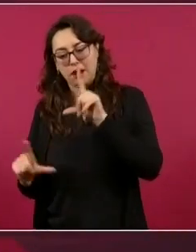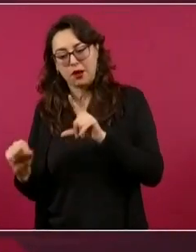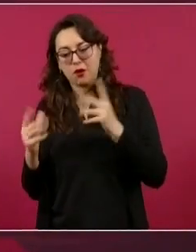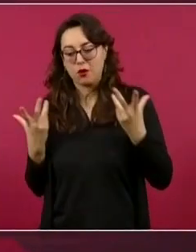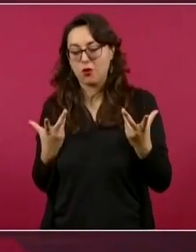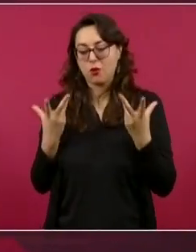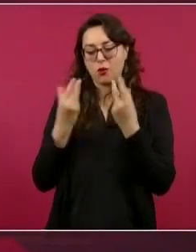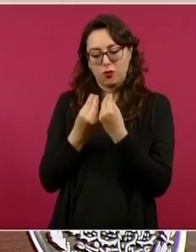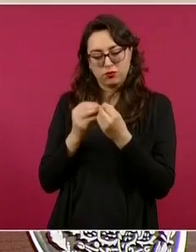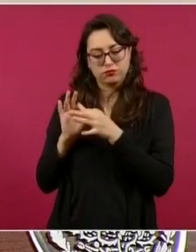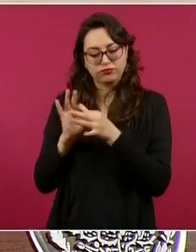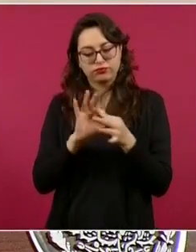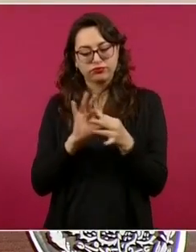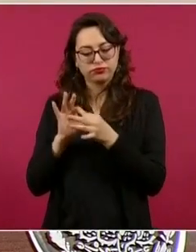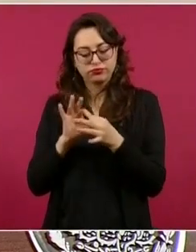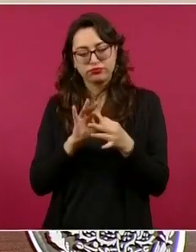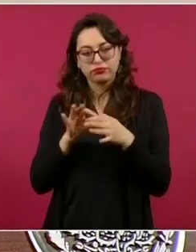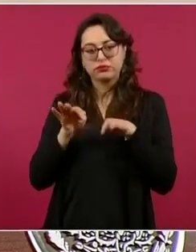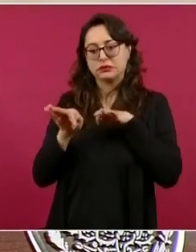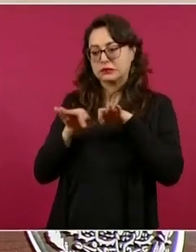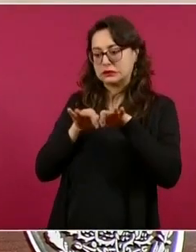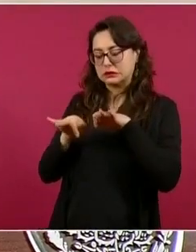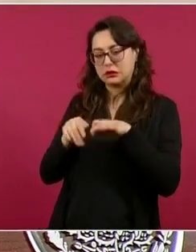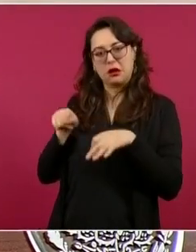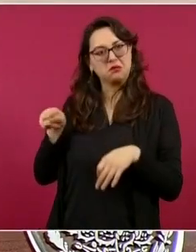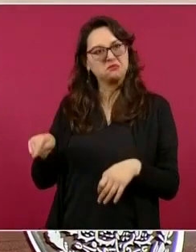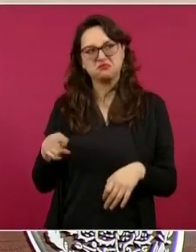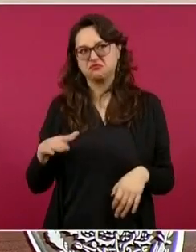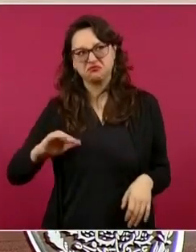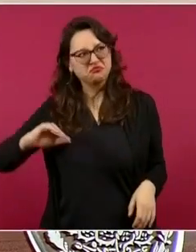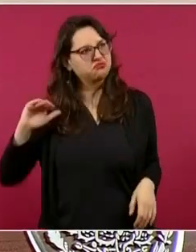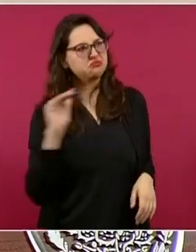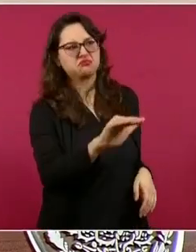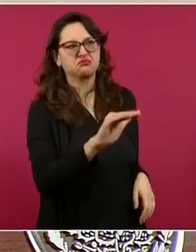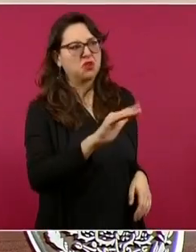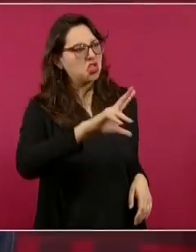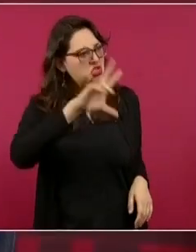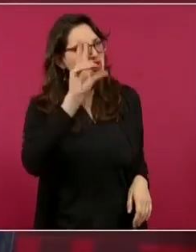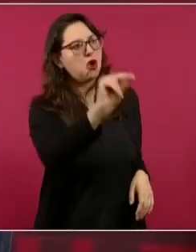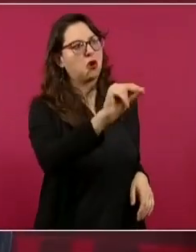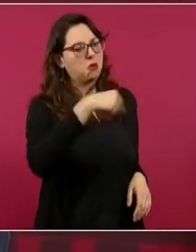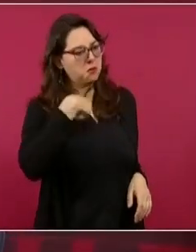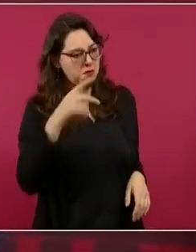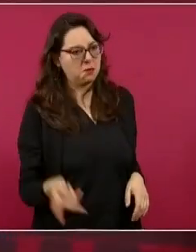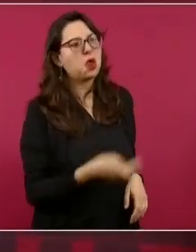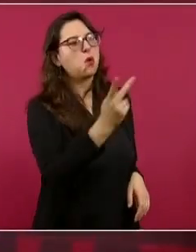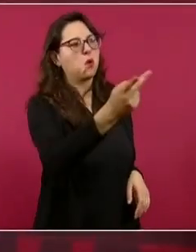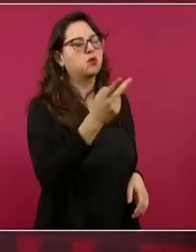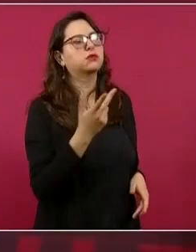pero lo interrumpió y le dijo, ver, y entonces